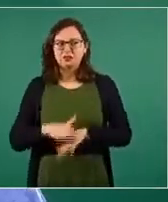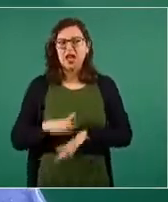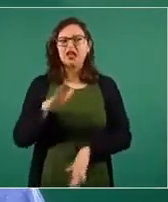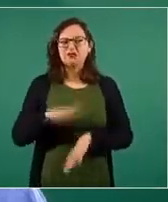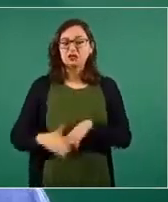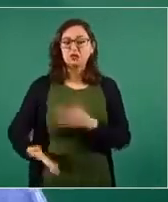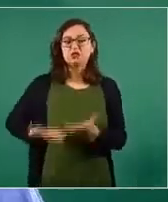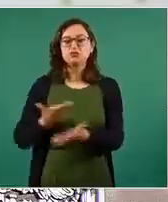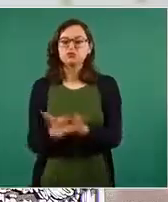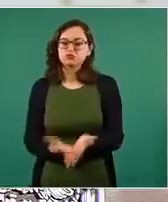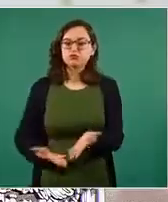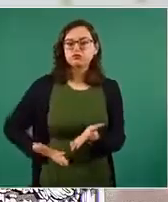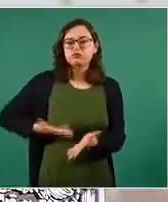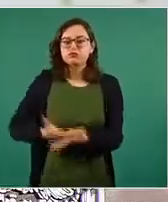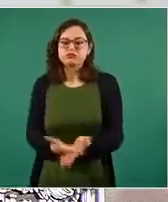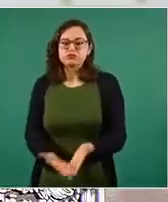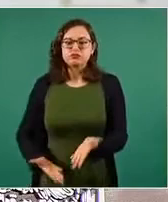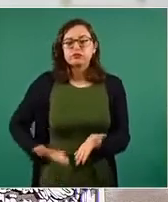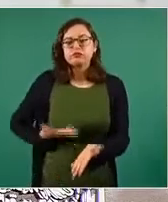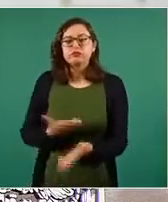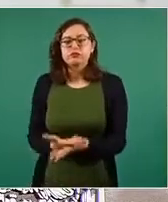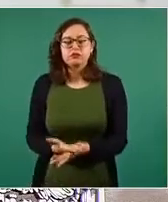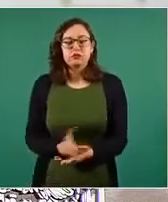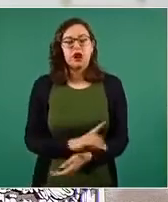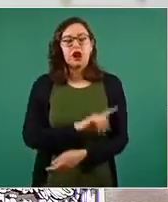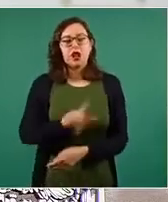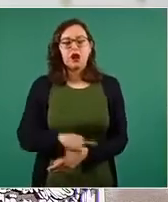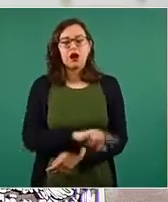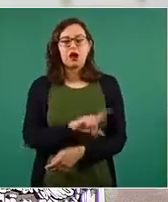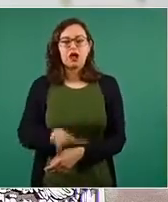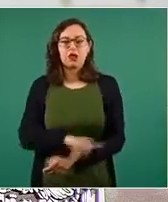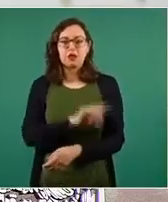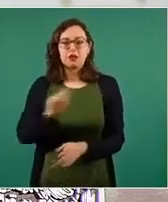que también esto, pues obviamente, dilata la resolución. Gracias.